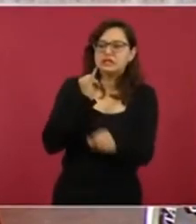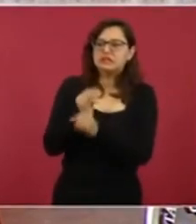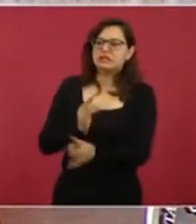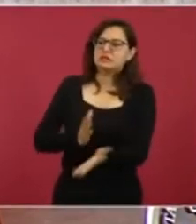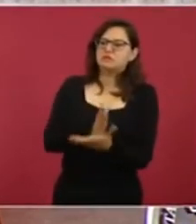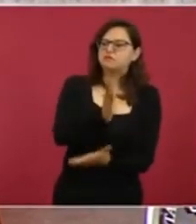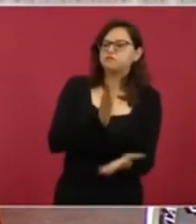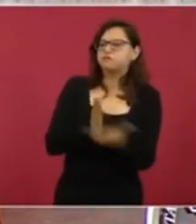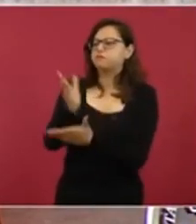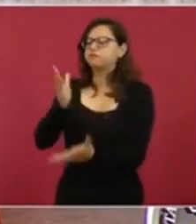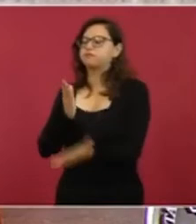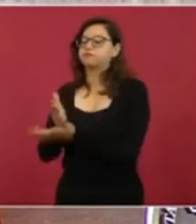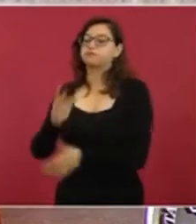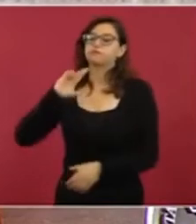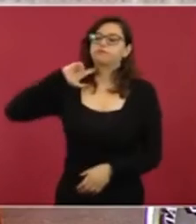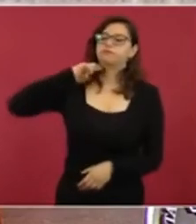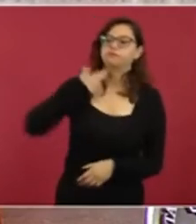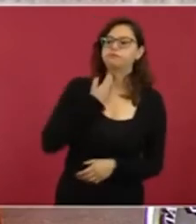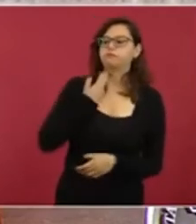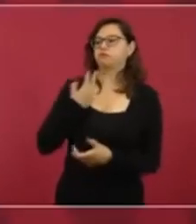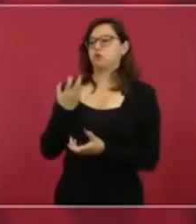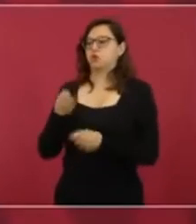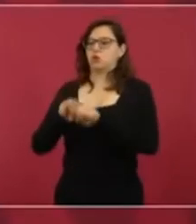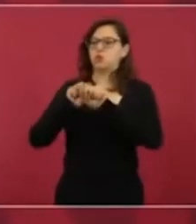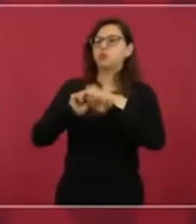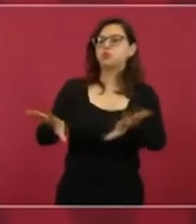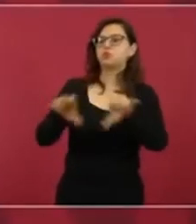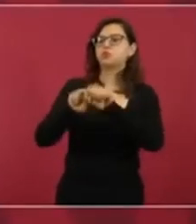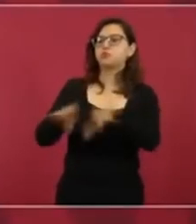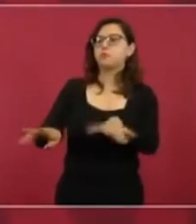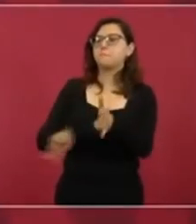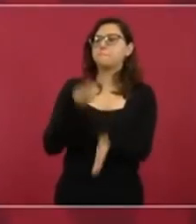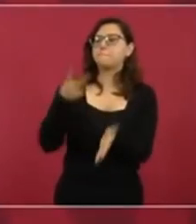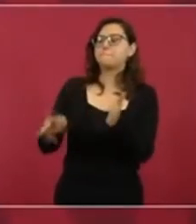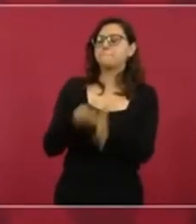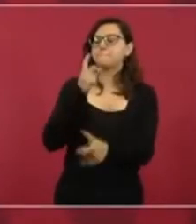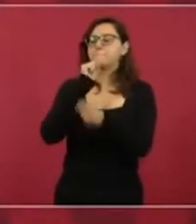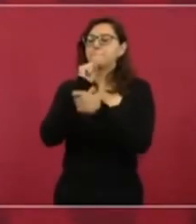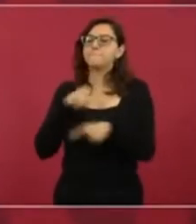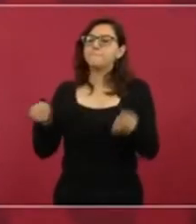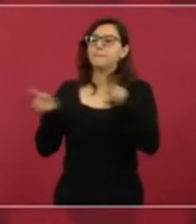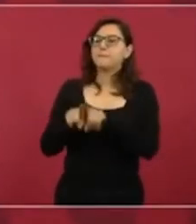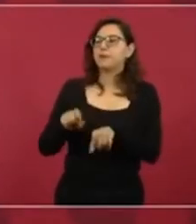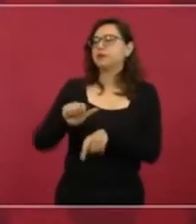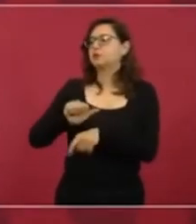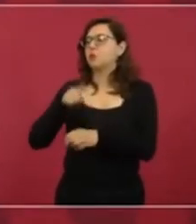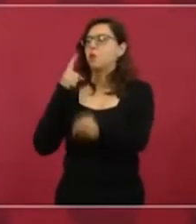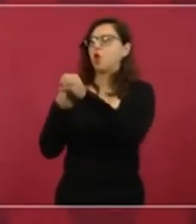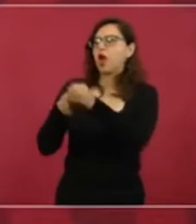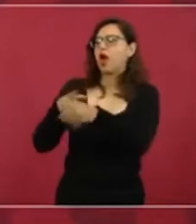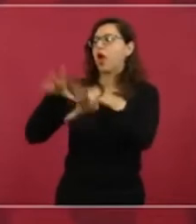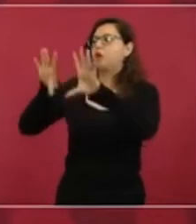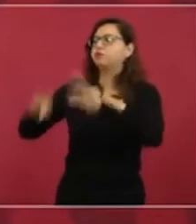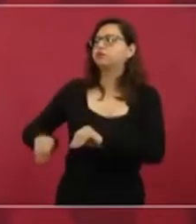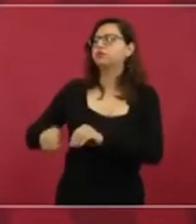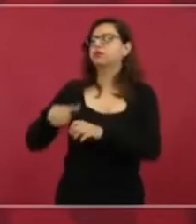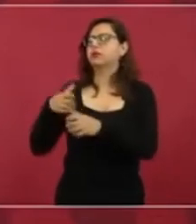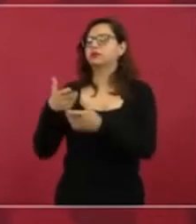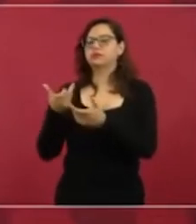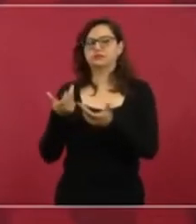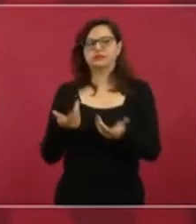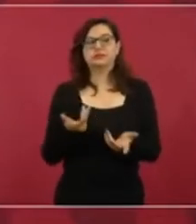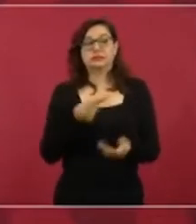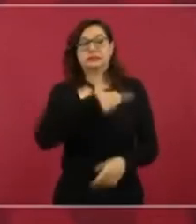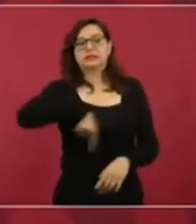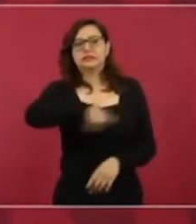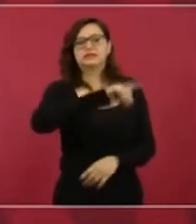también con censura, pero ahora fluye